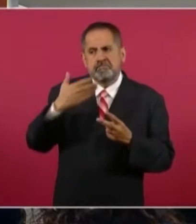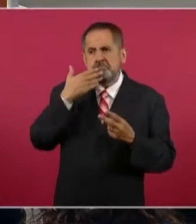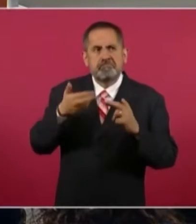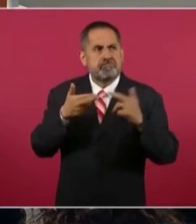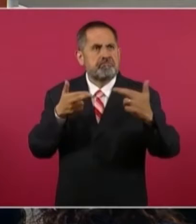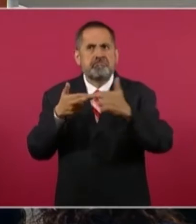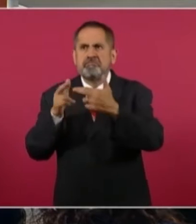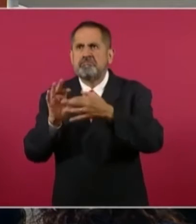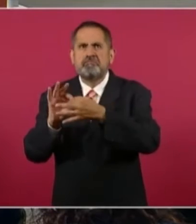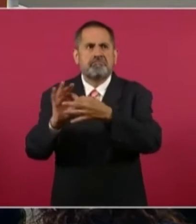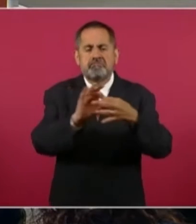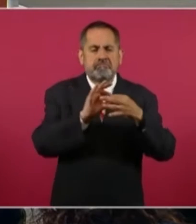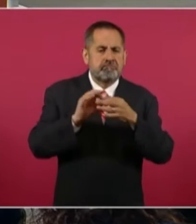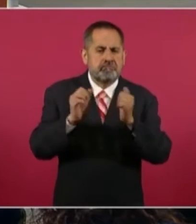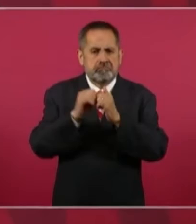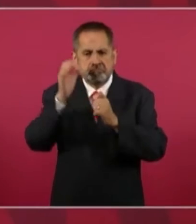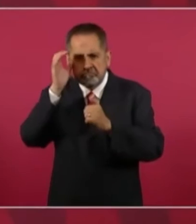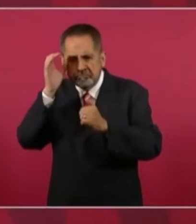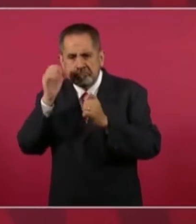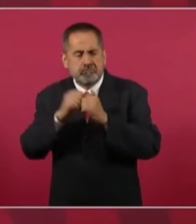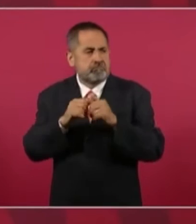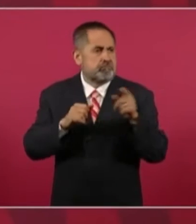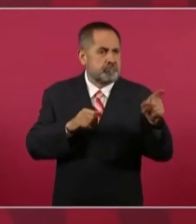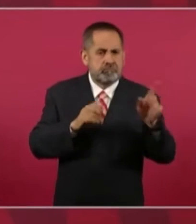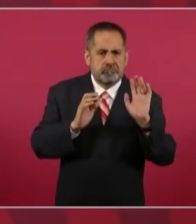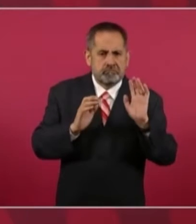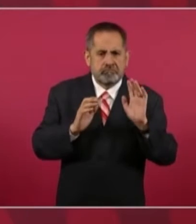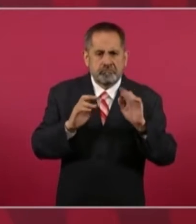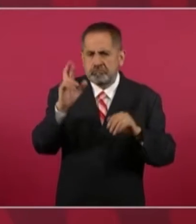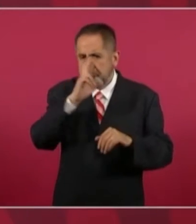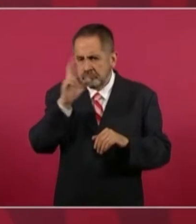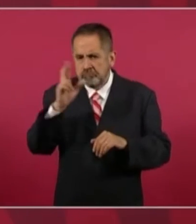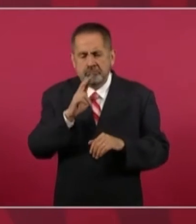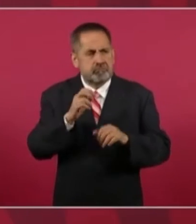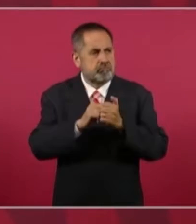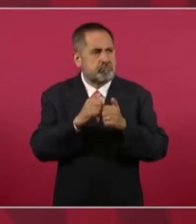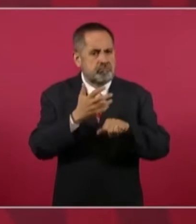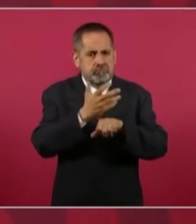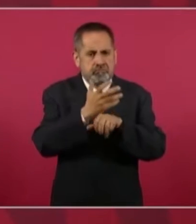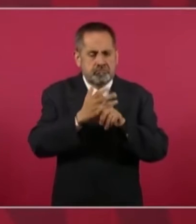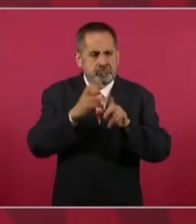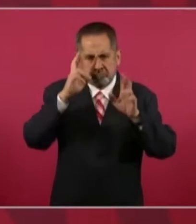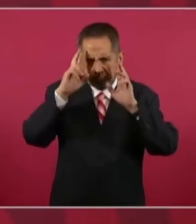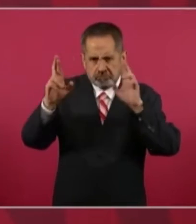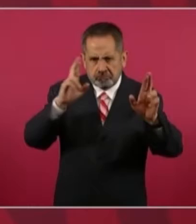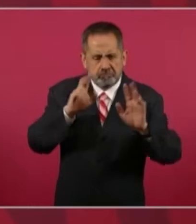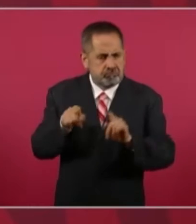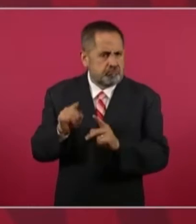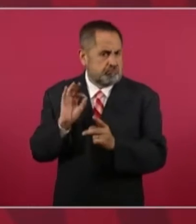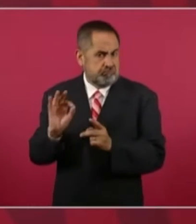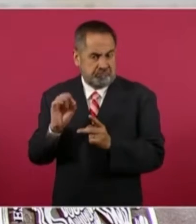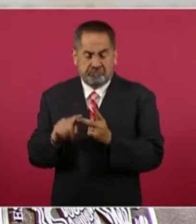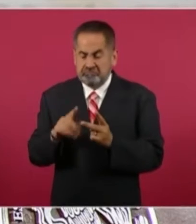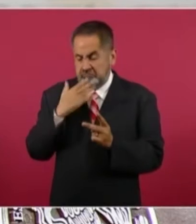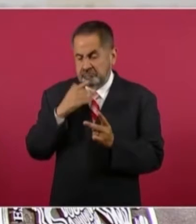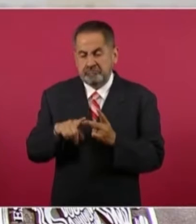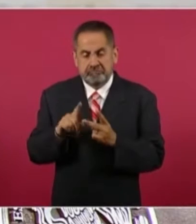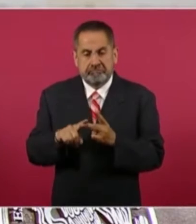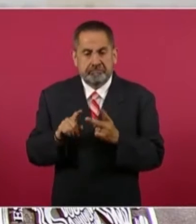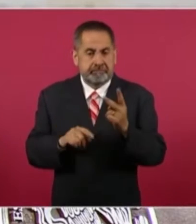lleva buenas relaciones con China y con Rusia y también con Estados Unidos.